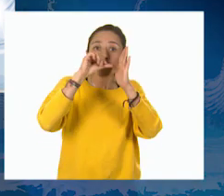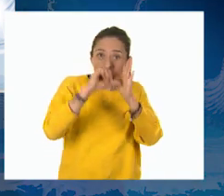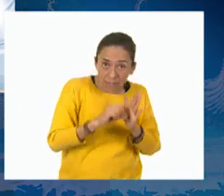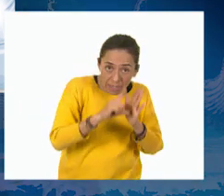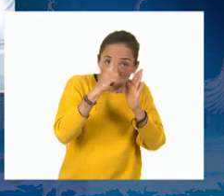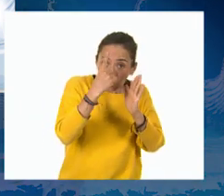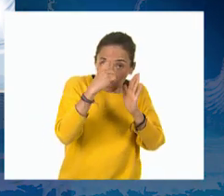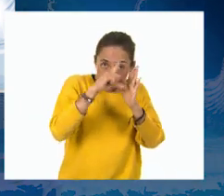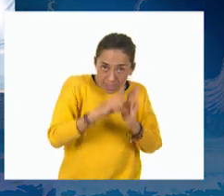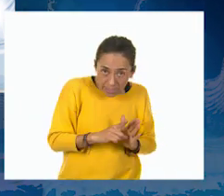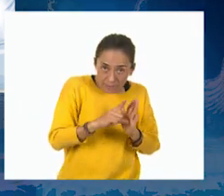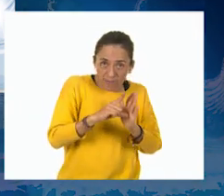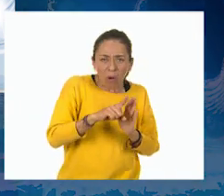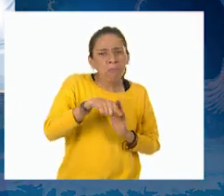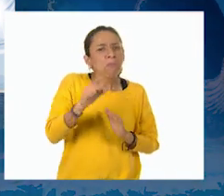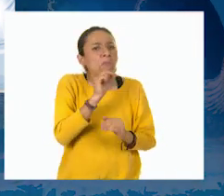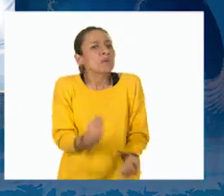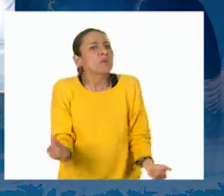centilitros!